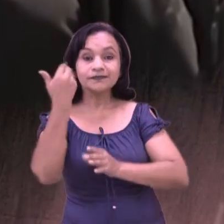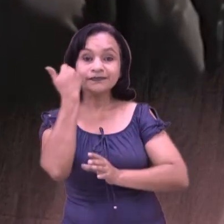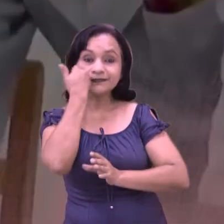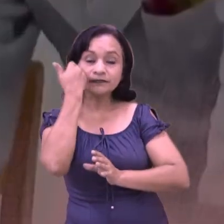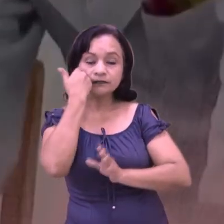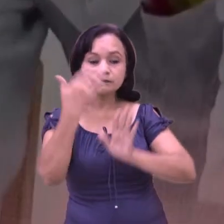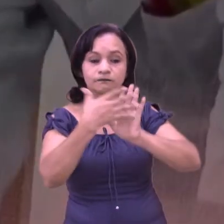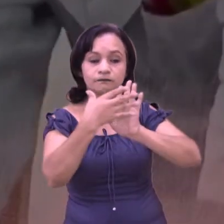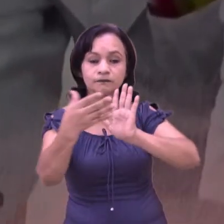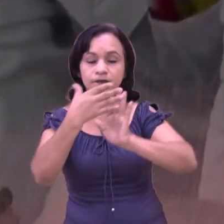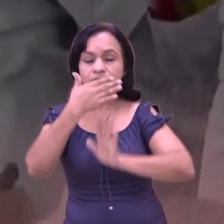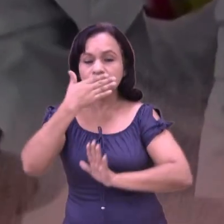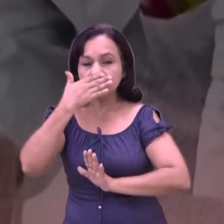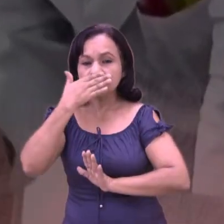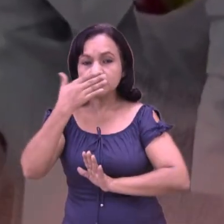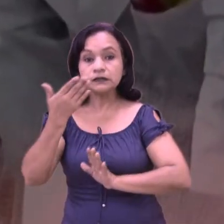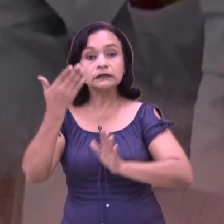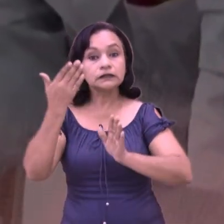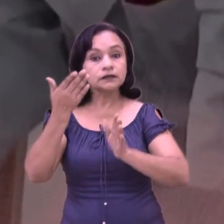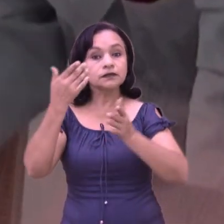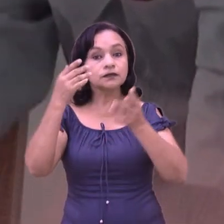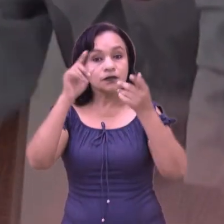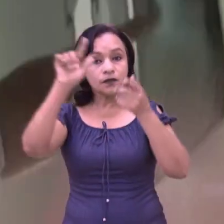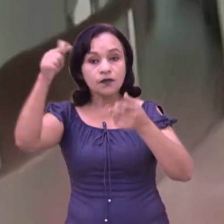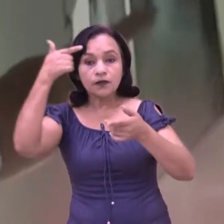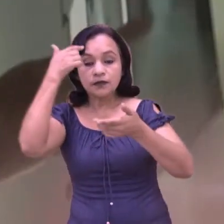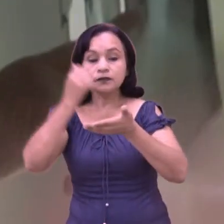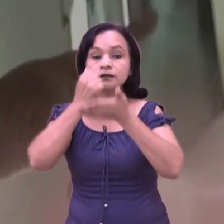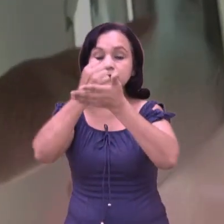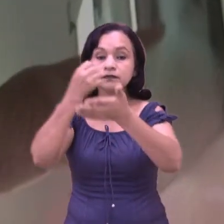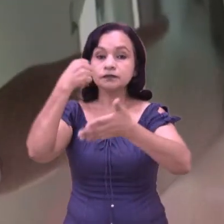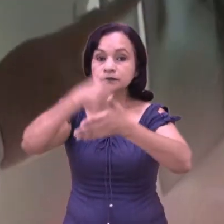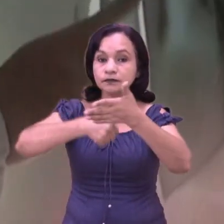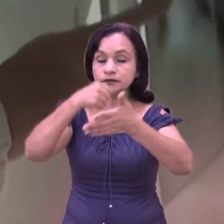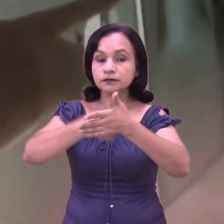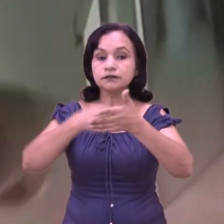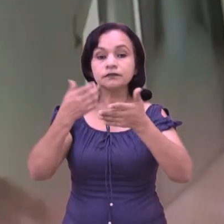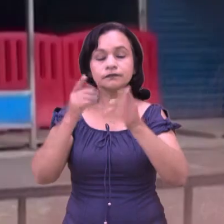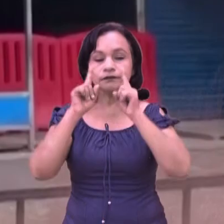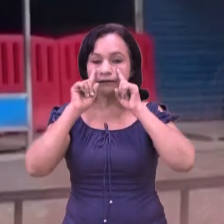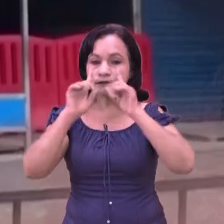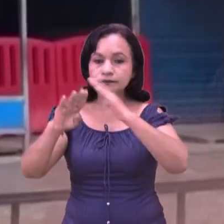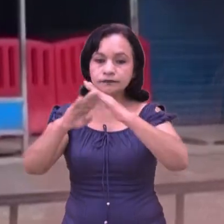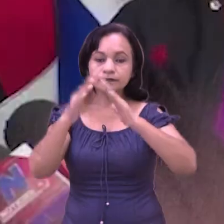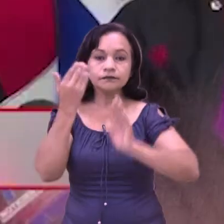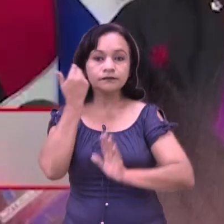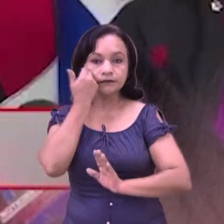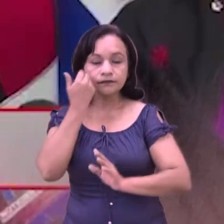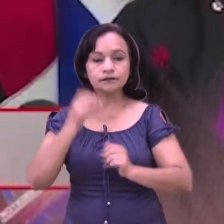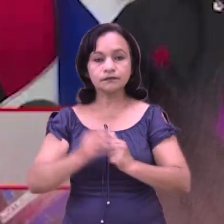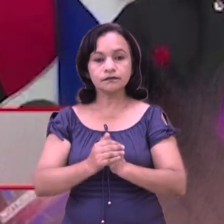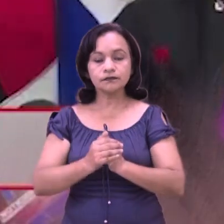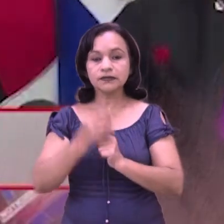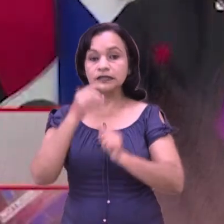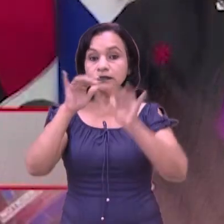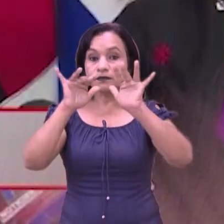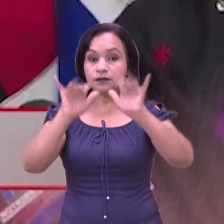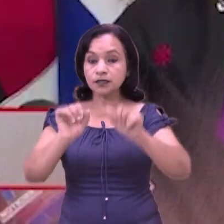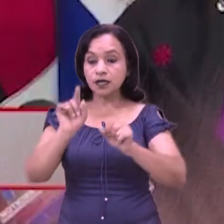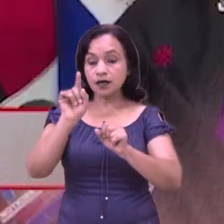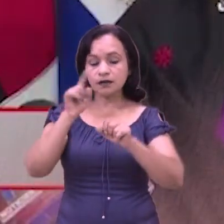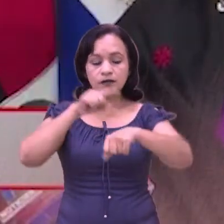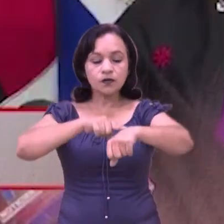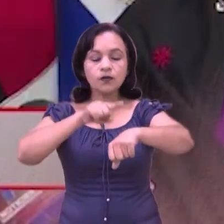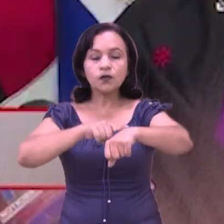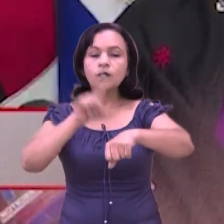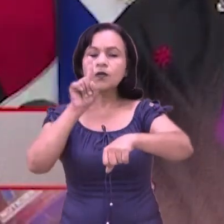coronavirus, donde el gobierno reitera el fortalecimiento y las recomendaciones para prevenir la enfermedad. Declaró a